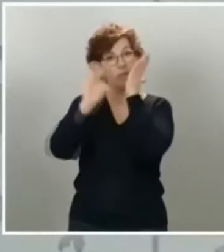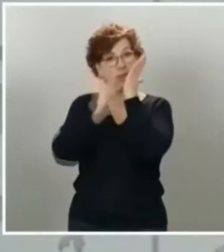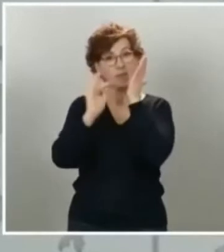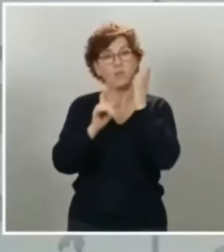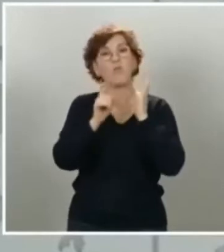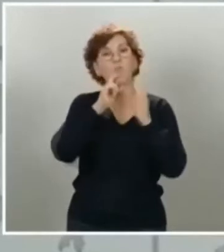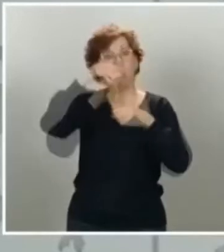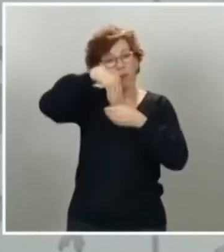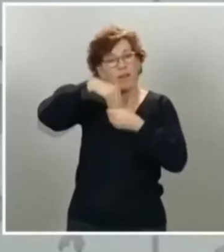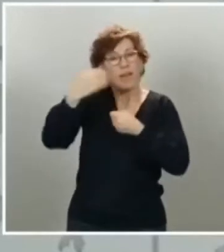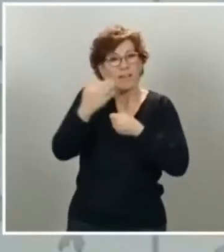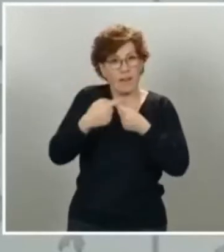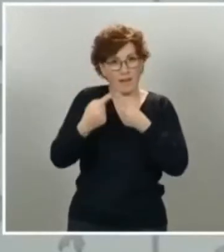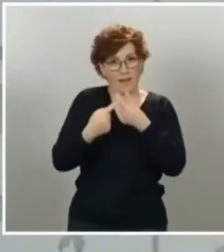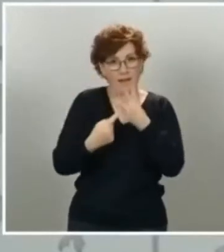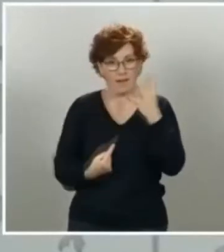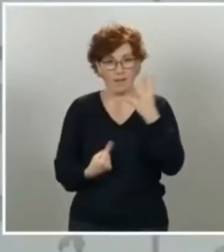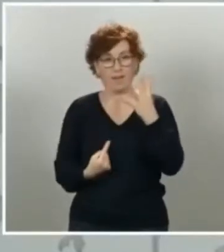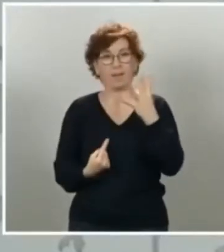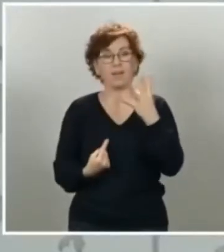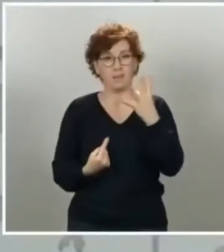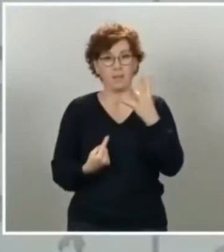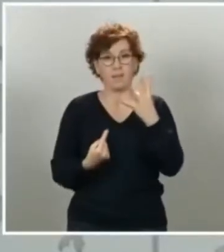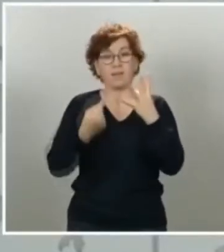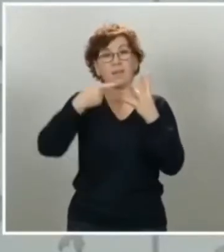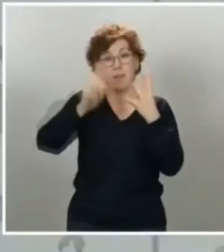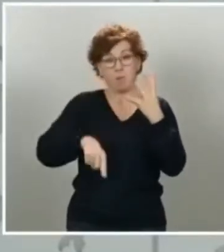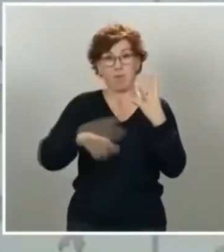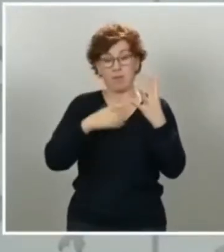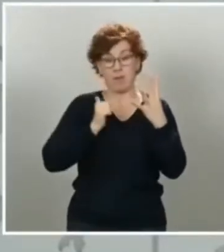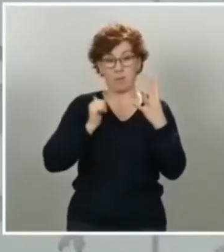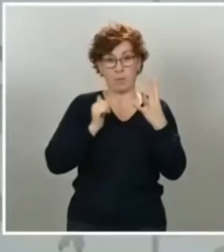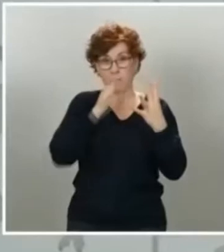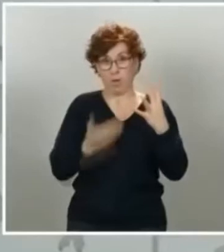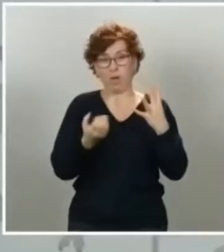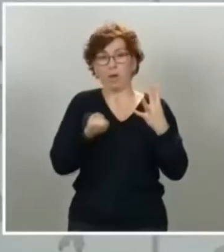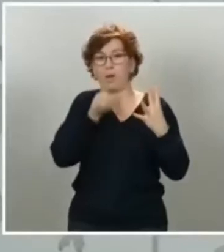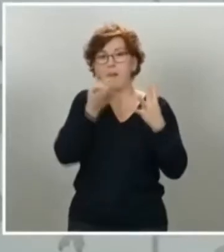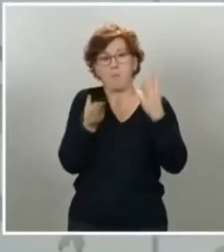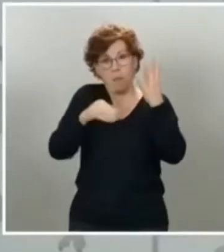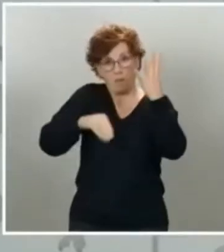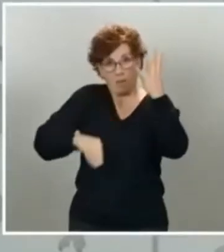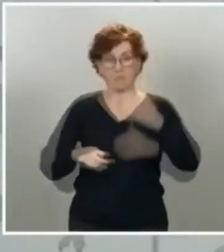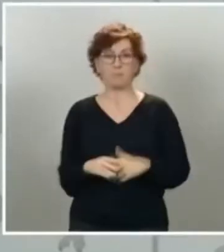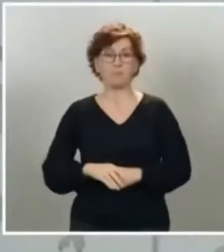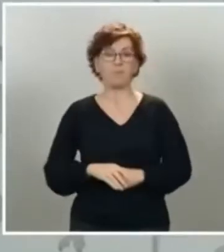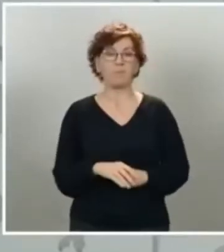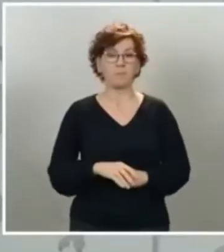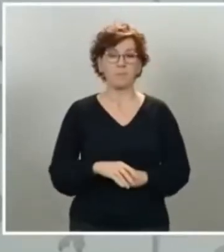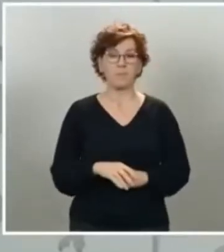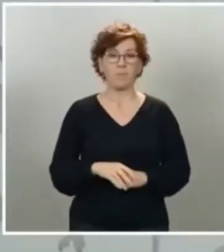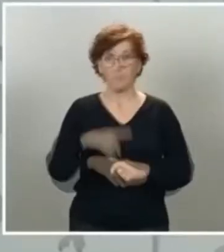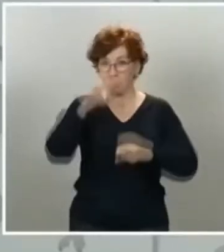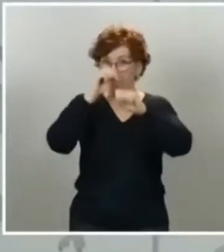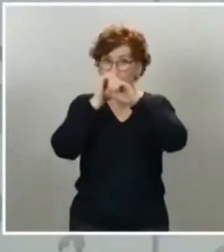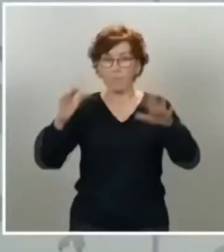me gustaría sumar en este anuncio y en esta comparecencia algunas otras. La primera de ellas es la obligación de utilizar